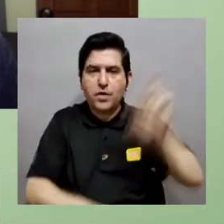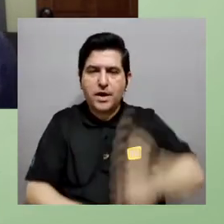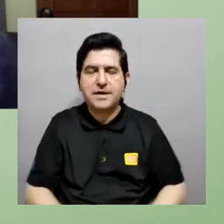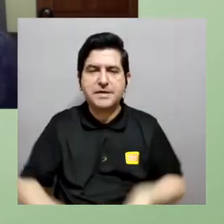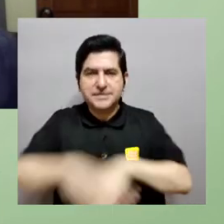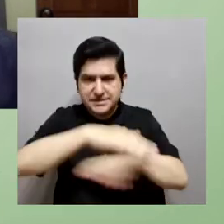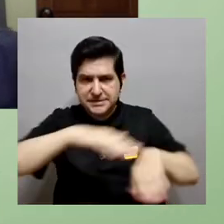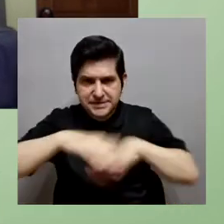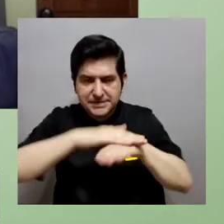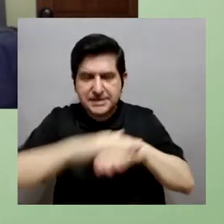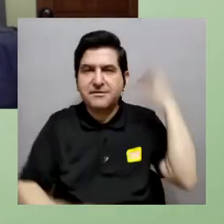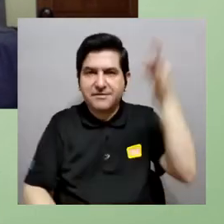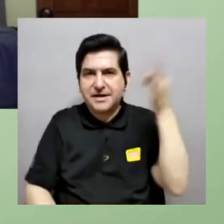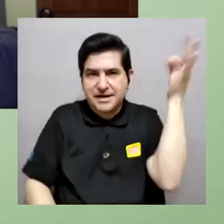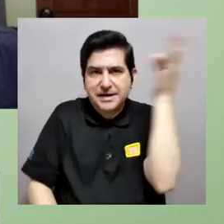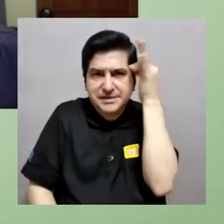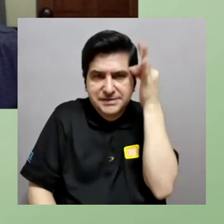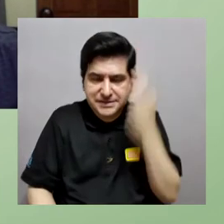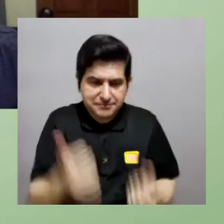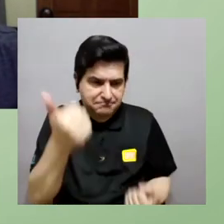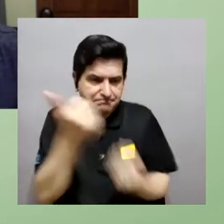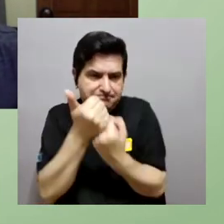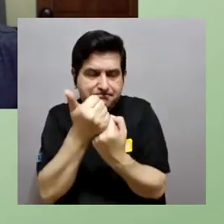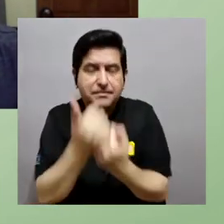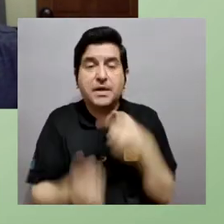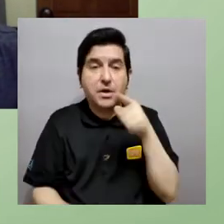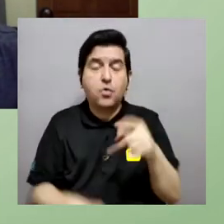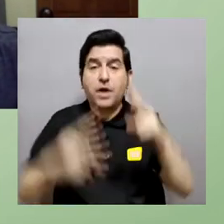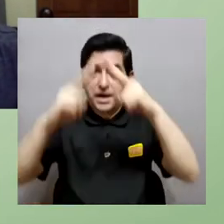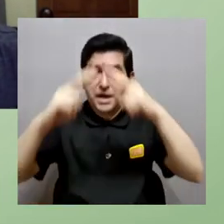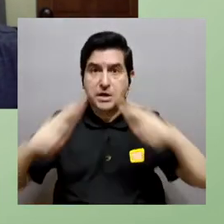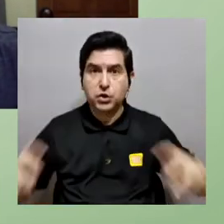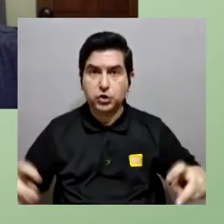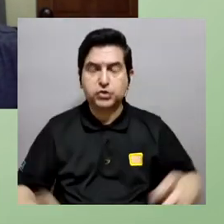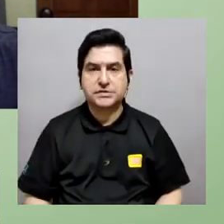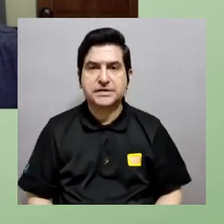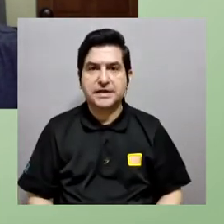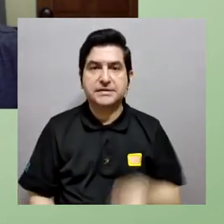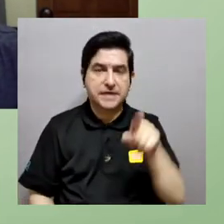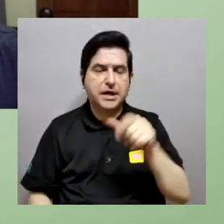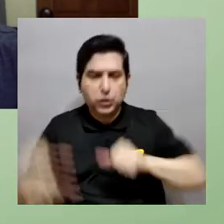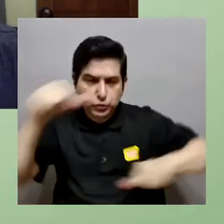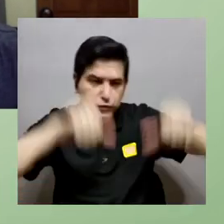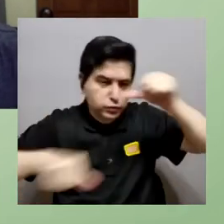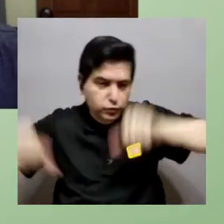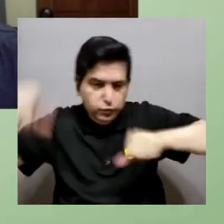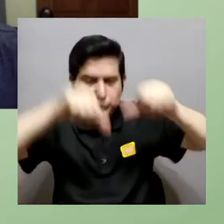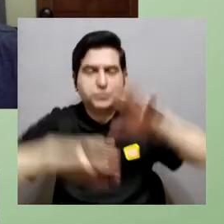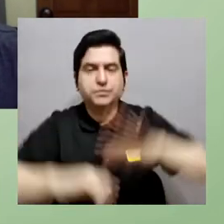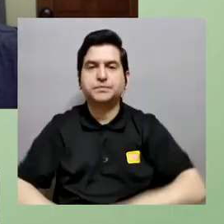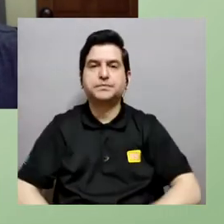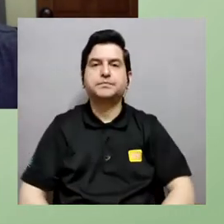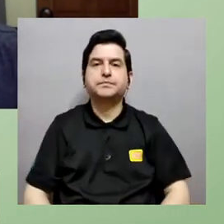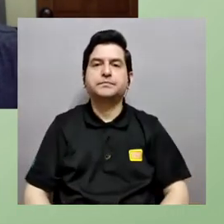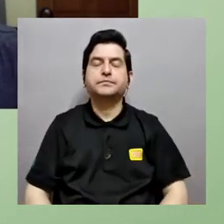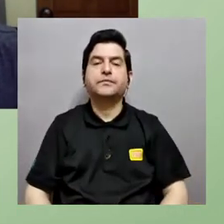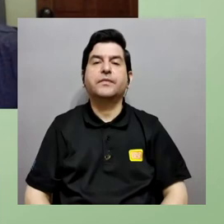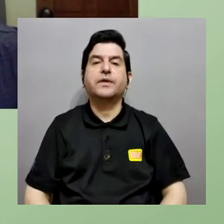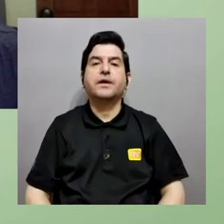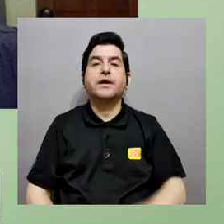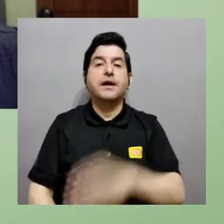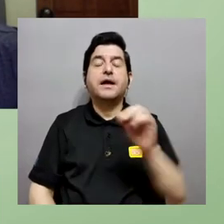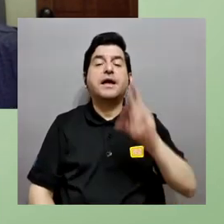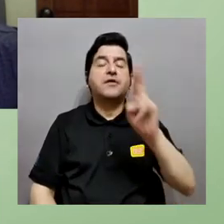tener una salida computacional que necesiten algún algún fundamento teórico para soportar lo que están viendo en